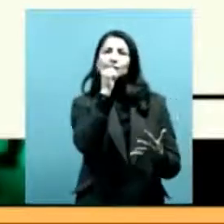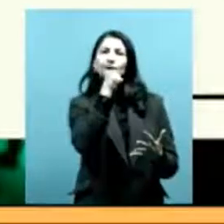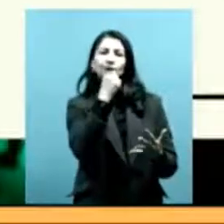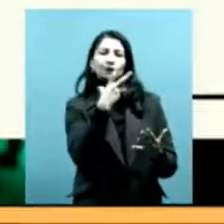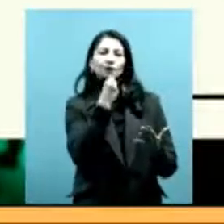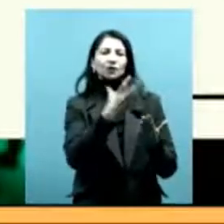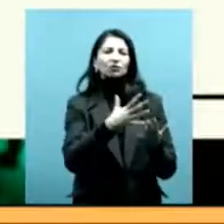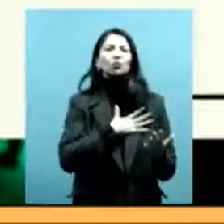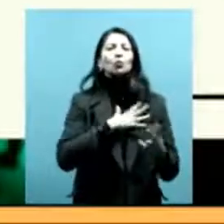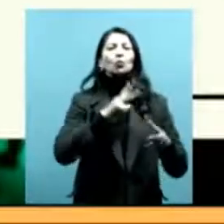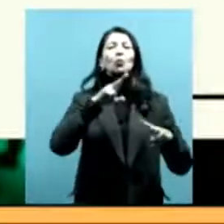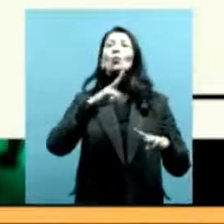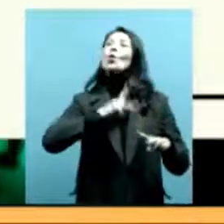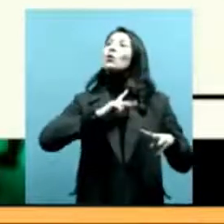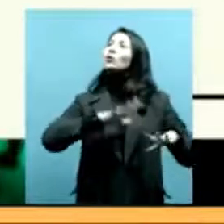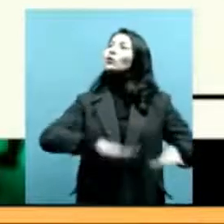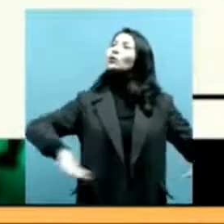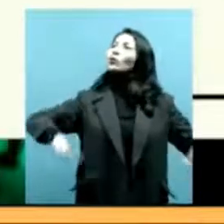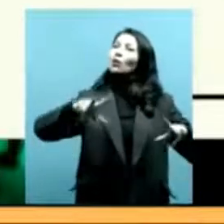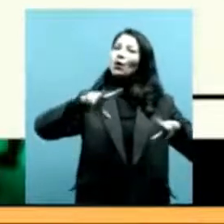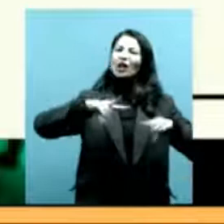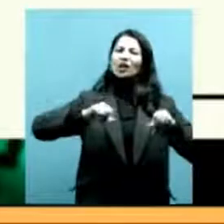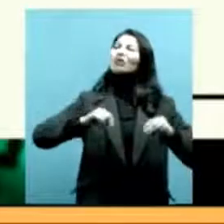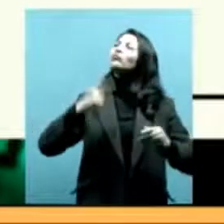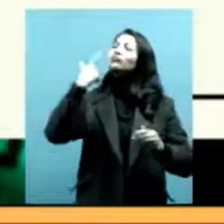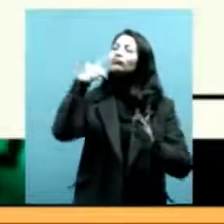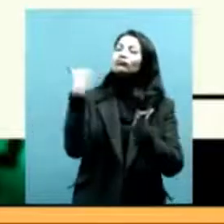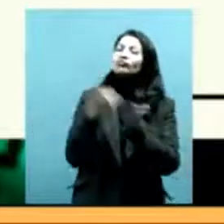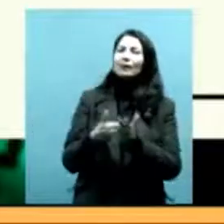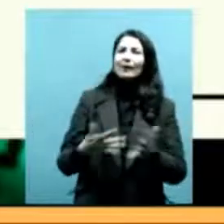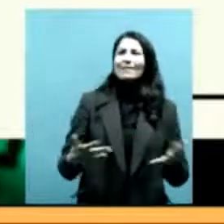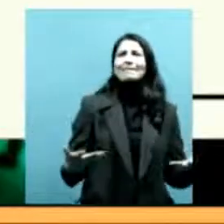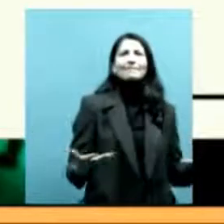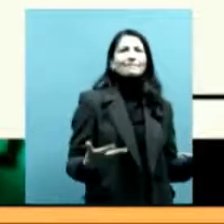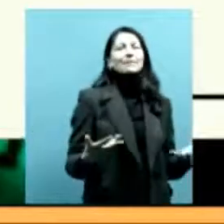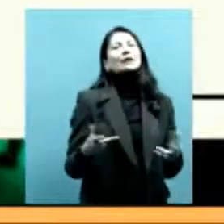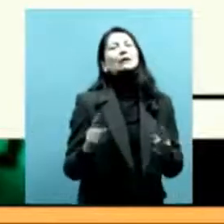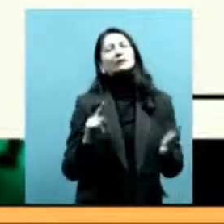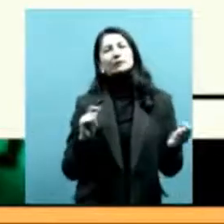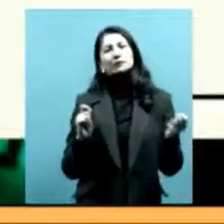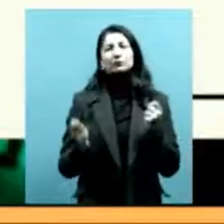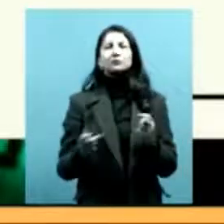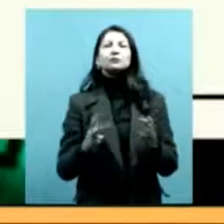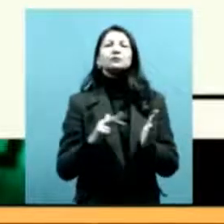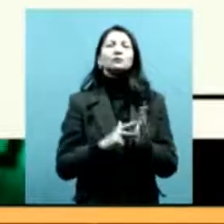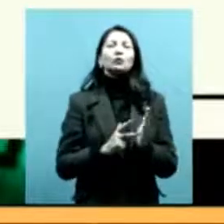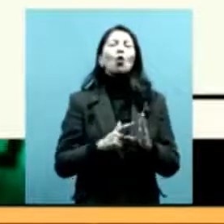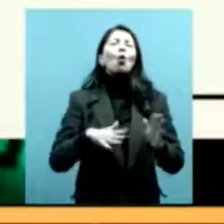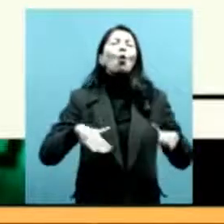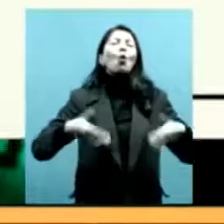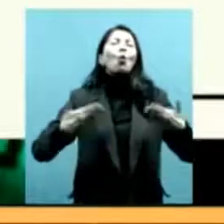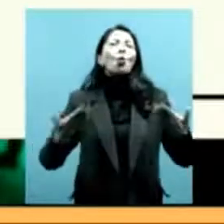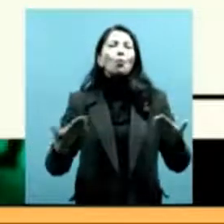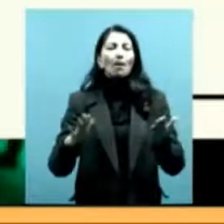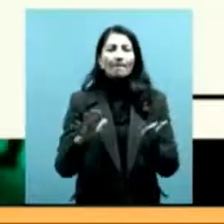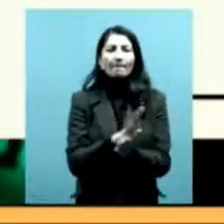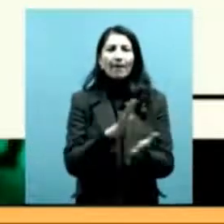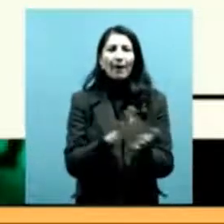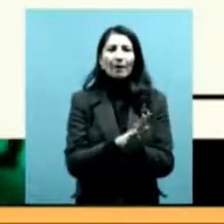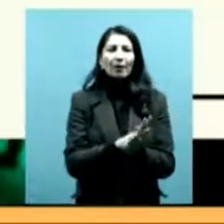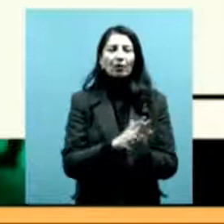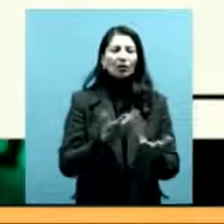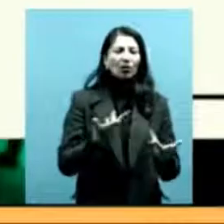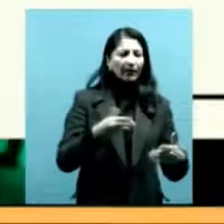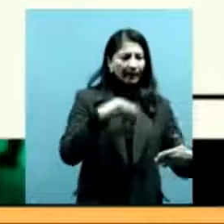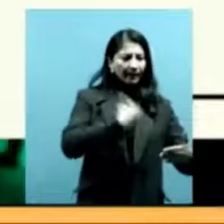los papeles, y hacer un cambio de pregunta. Preguntarse otra cosa. ¿Cómo se evidencia la producción de la ausencia